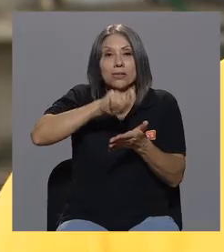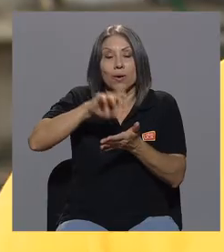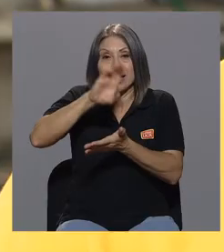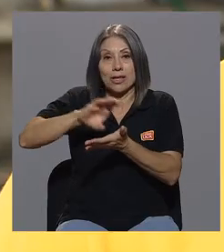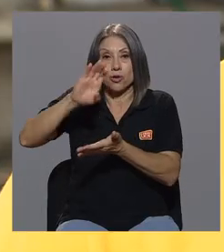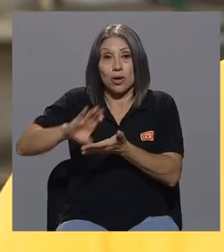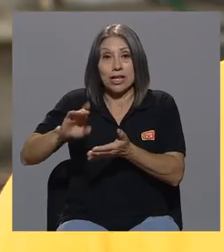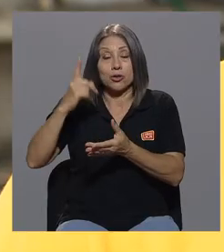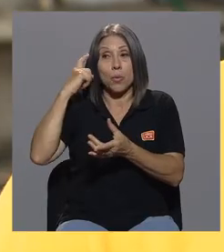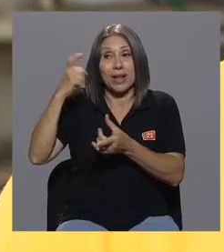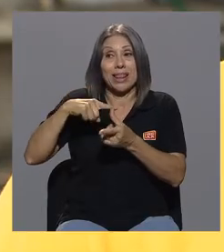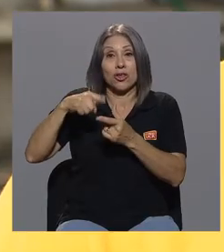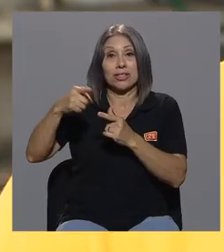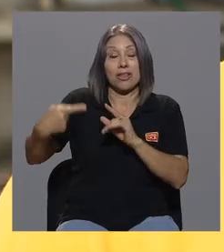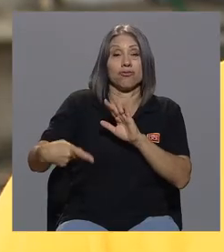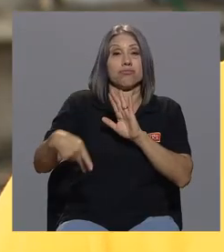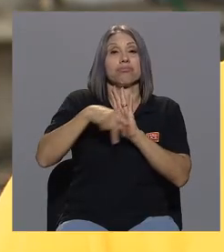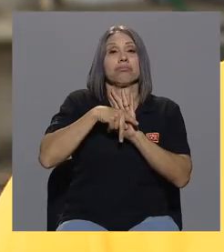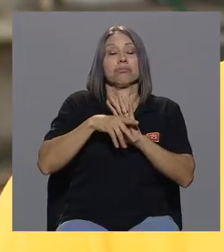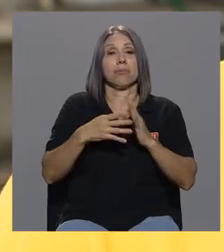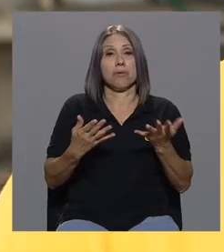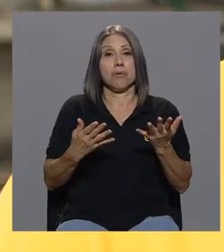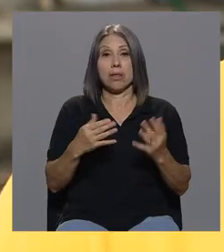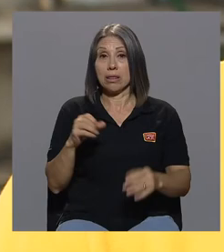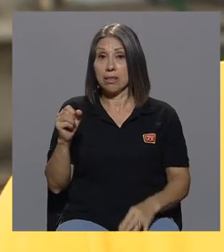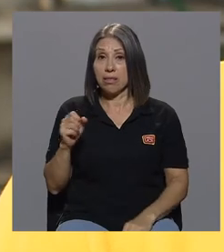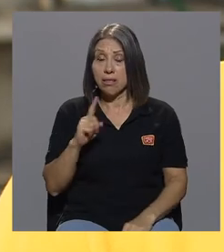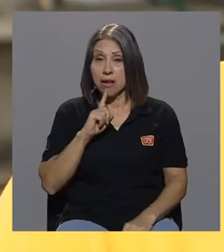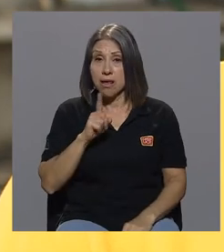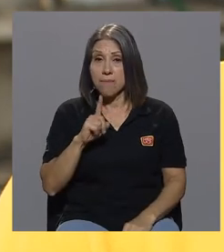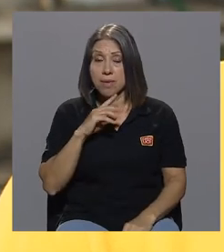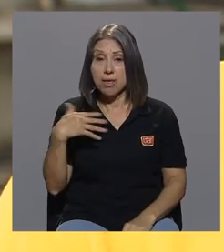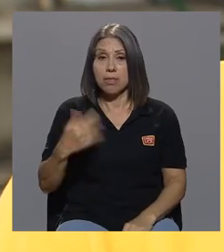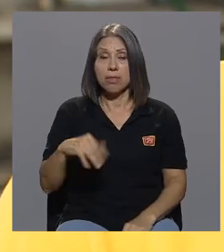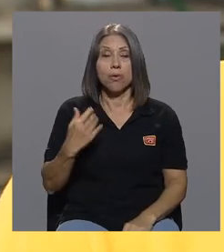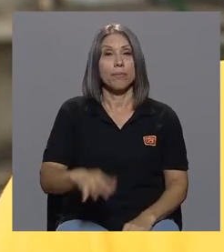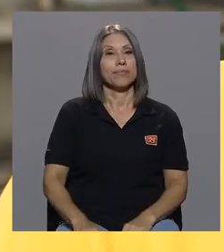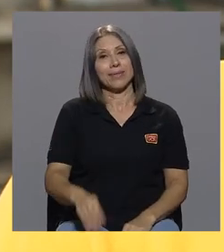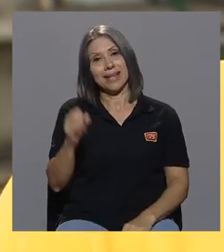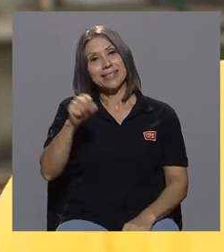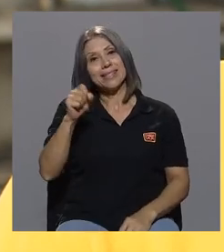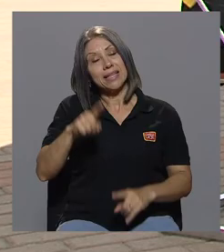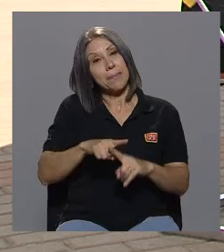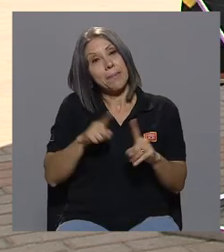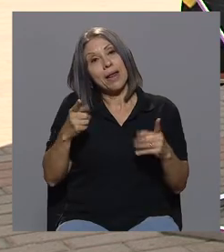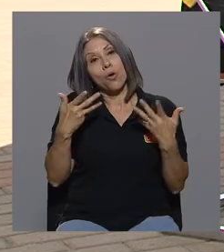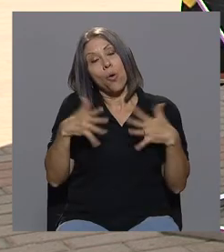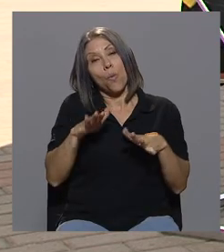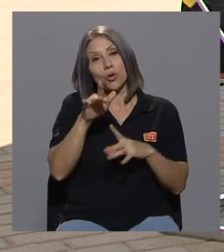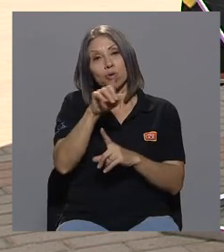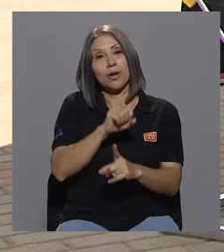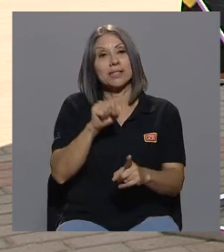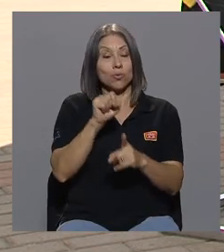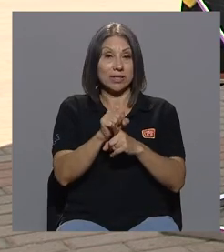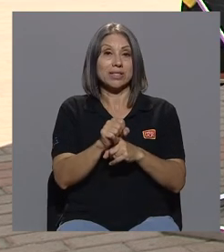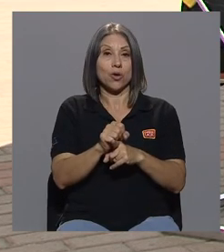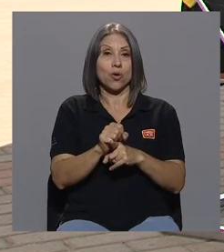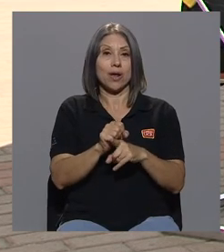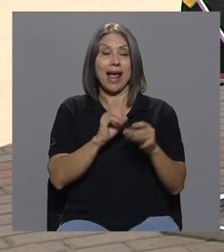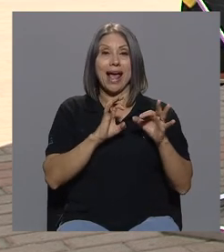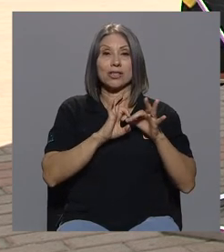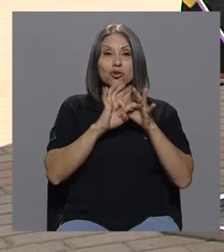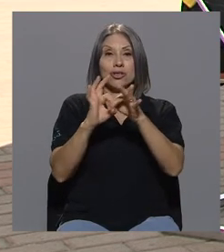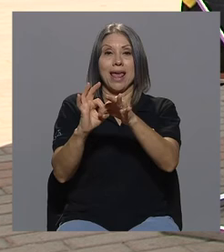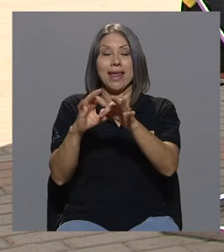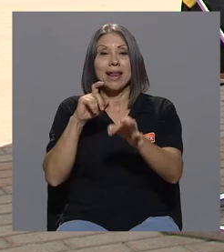censuran tremendo ¿verdad? ¿verdad? entonces pero como es una situación que está asociada a la sexualidad